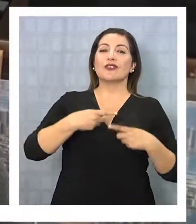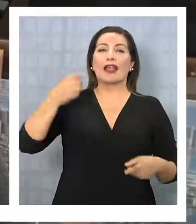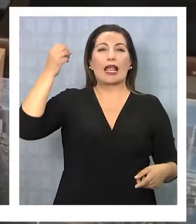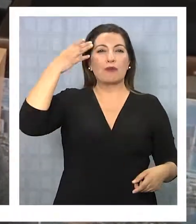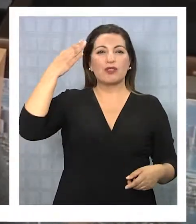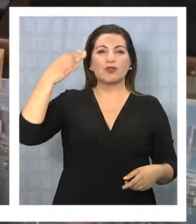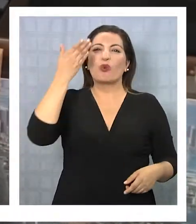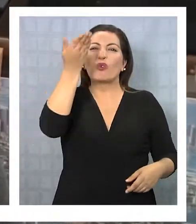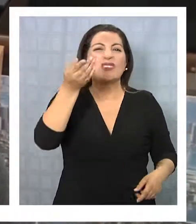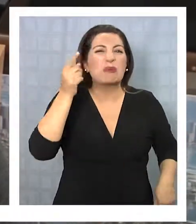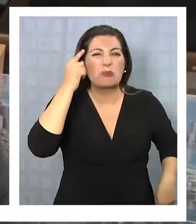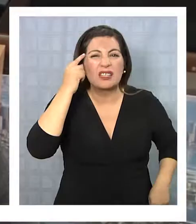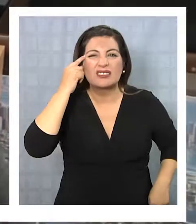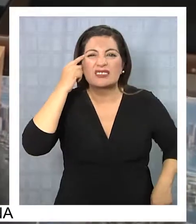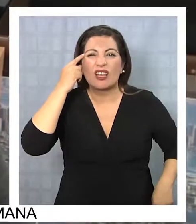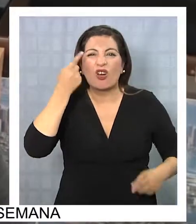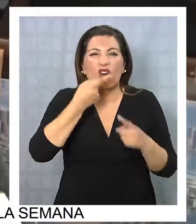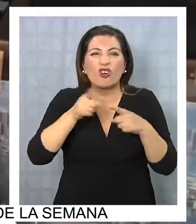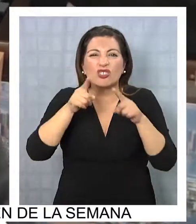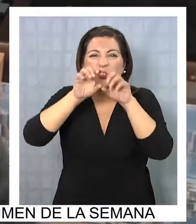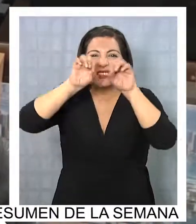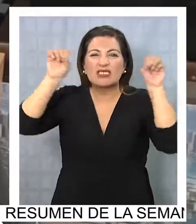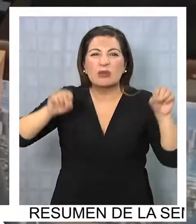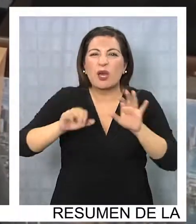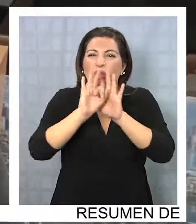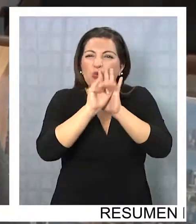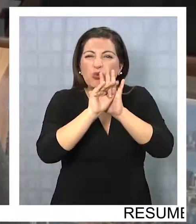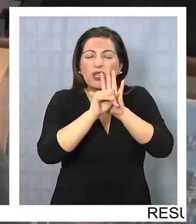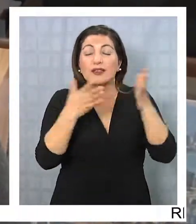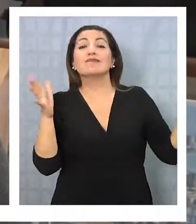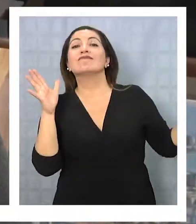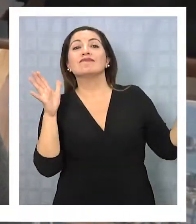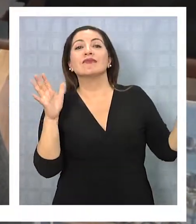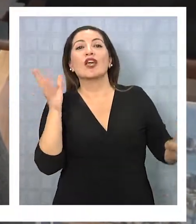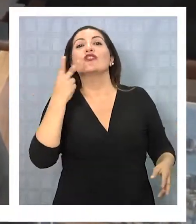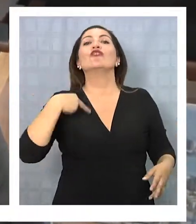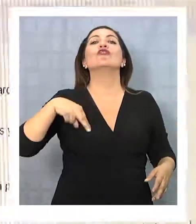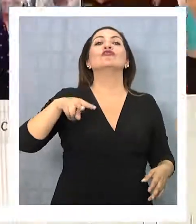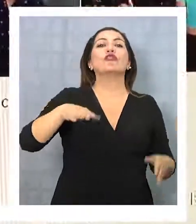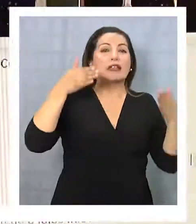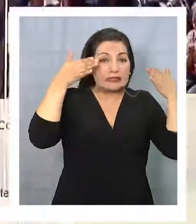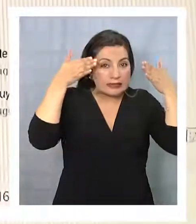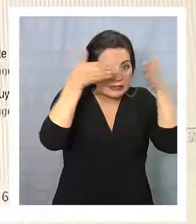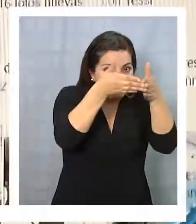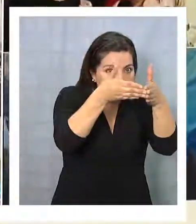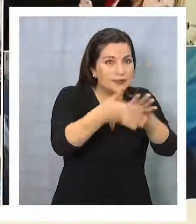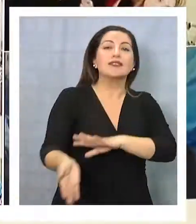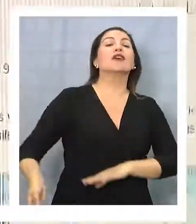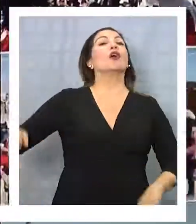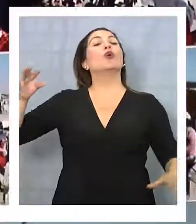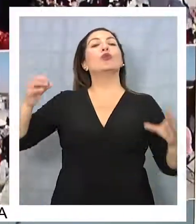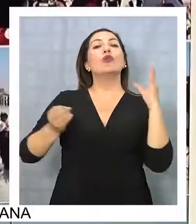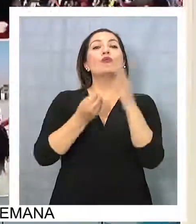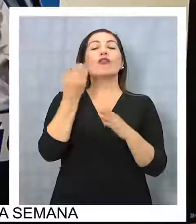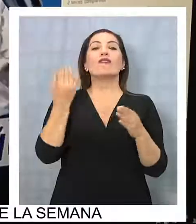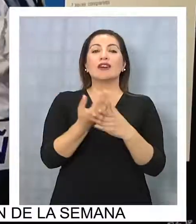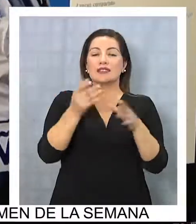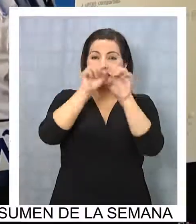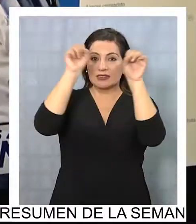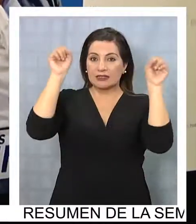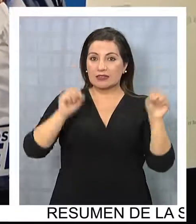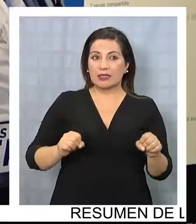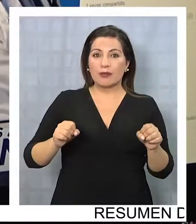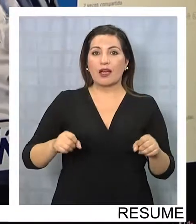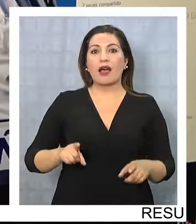qué, cómo le llaman los otros sistemas, los Twitter, etc. Nos vamos a meter en eso. Un nuevo método de campaña que los